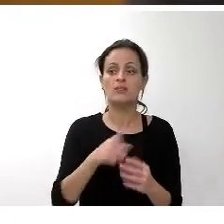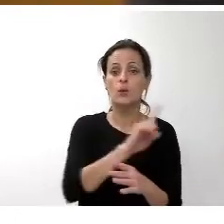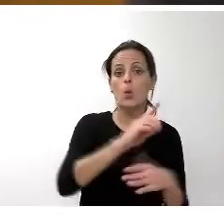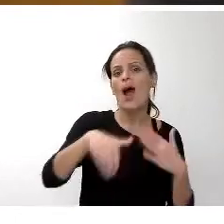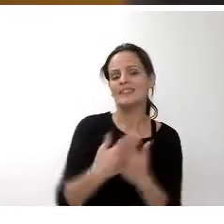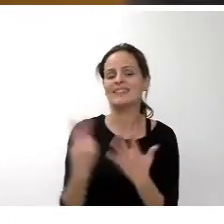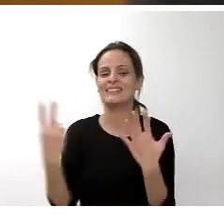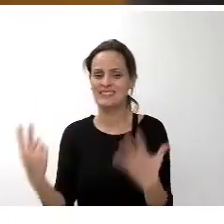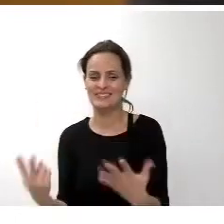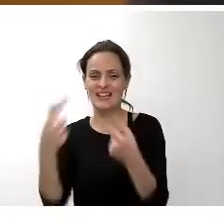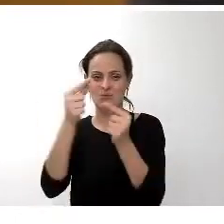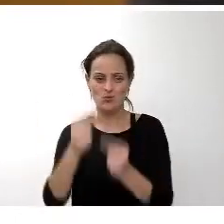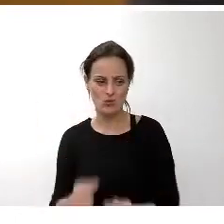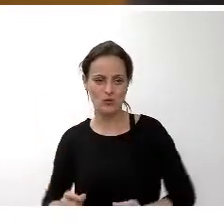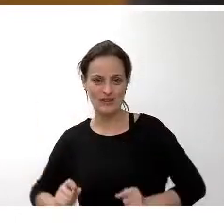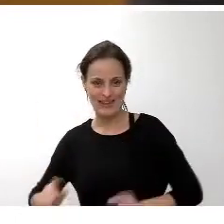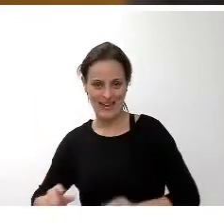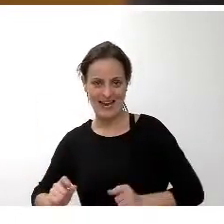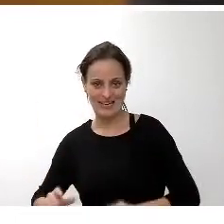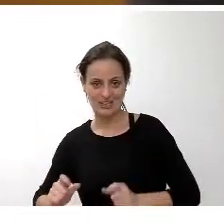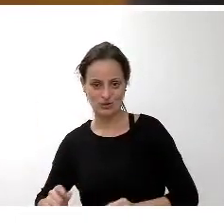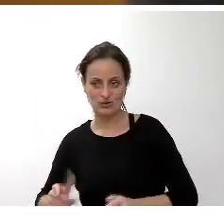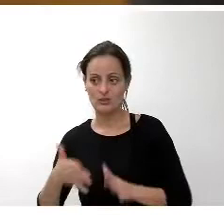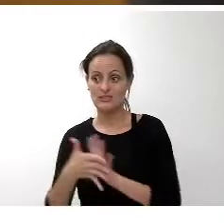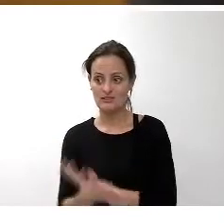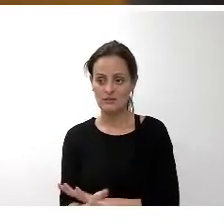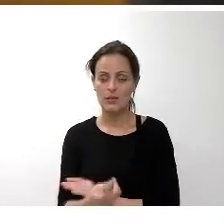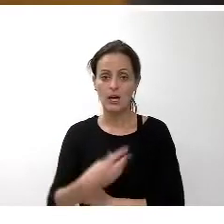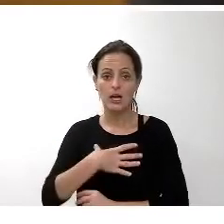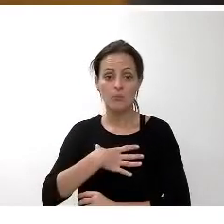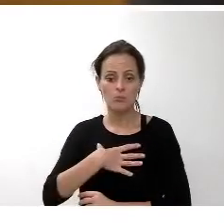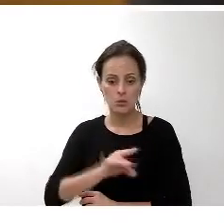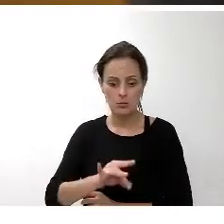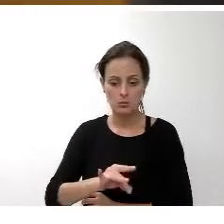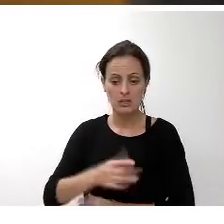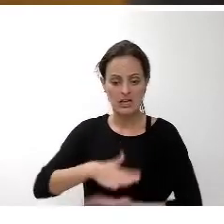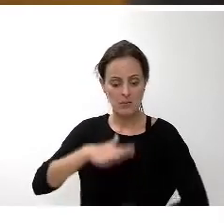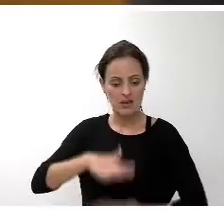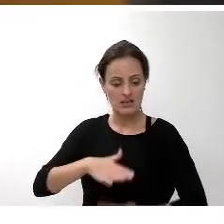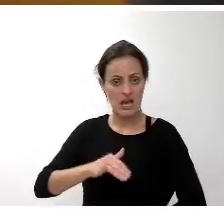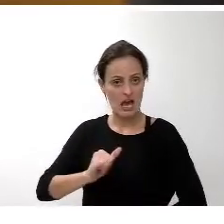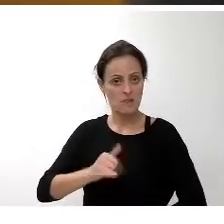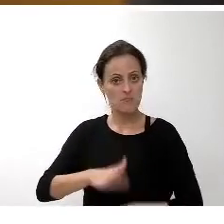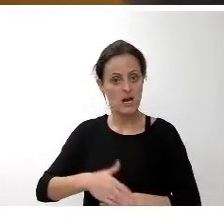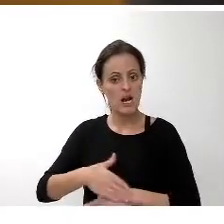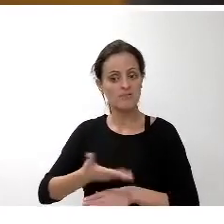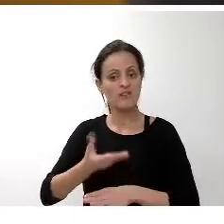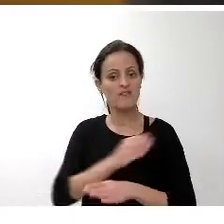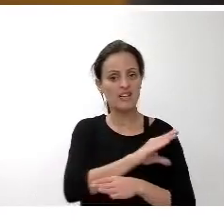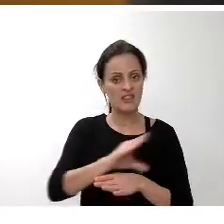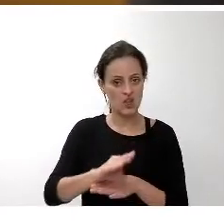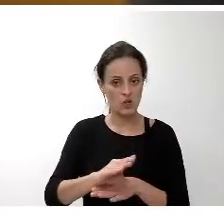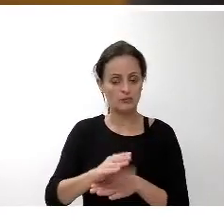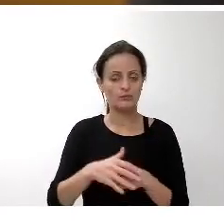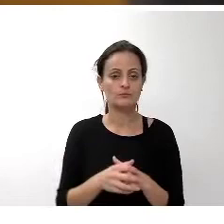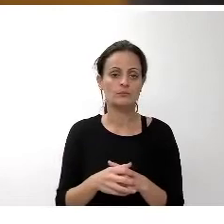del presupuesto de gastos deduciéndose una capacidad de financiación en torno a los 30 millones de euros lo que supone un 4,13%